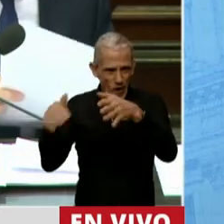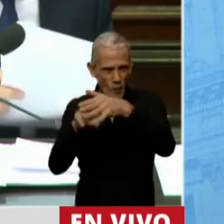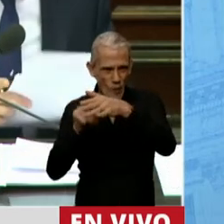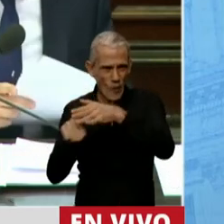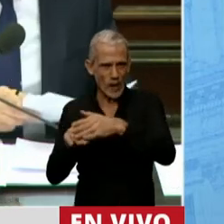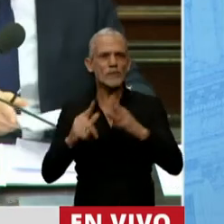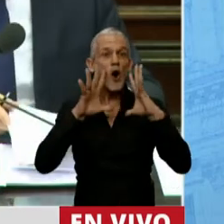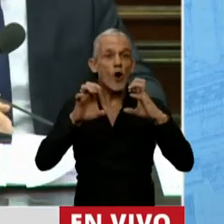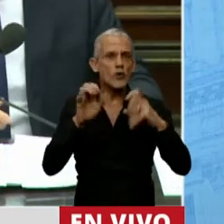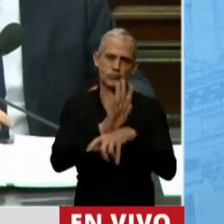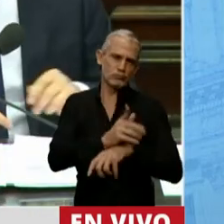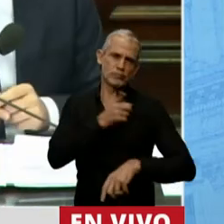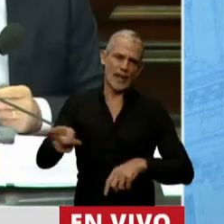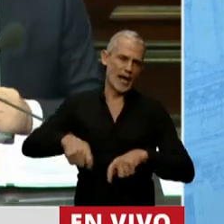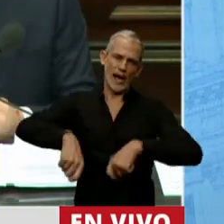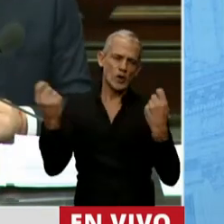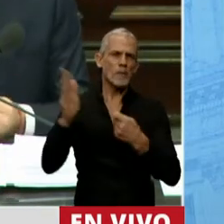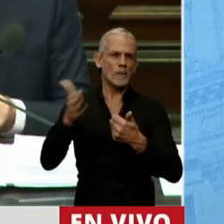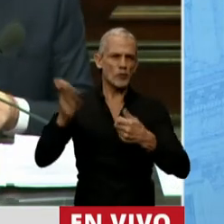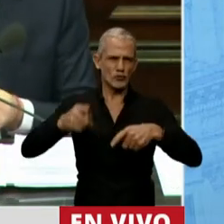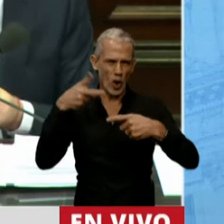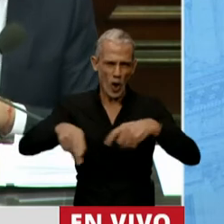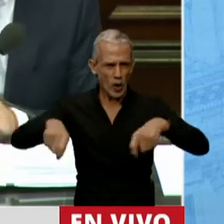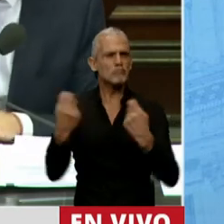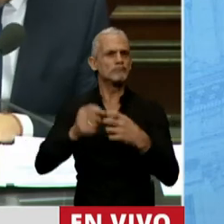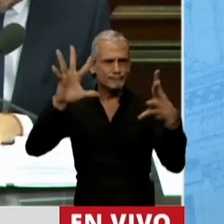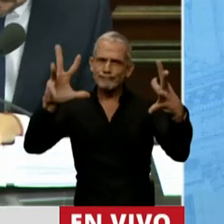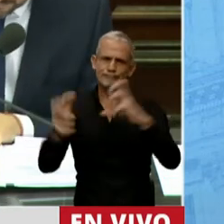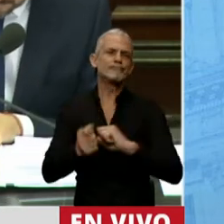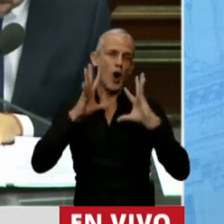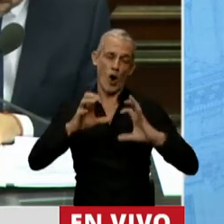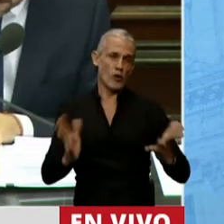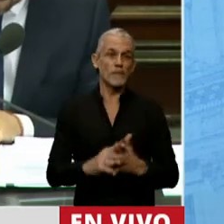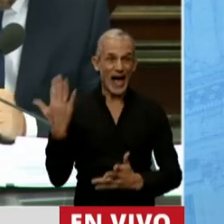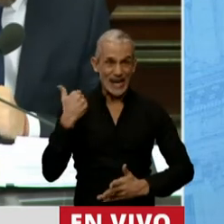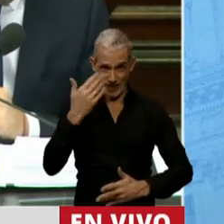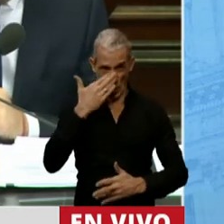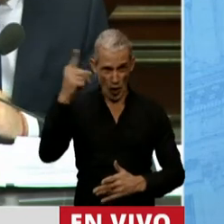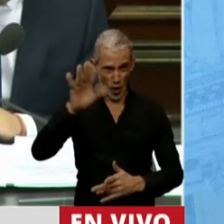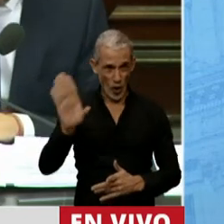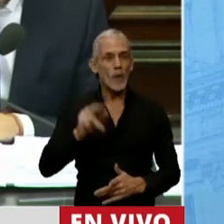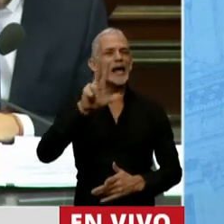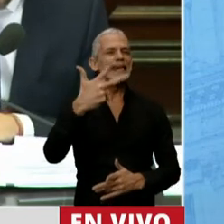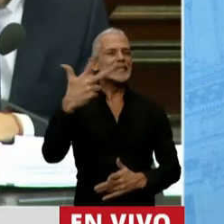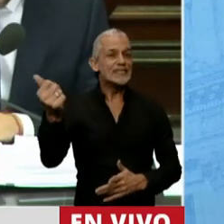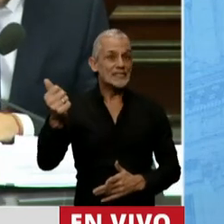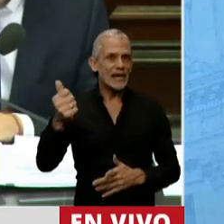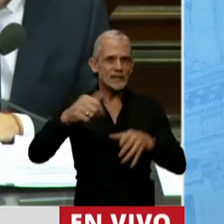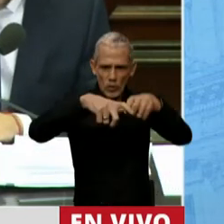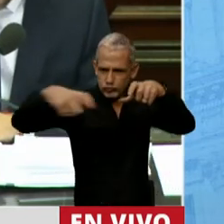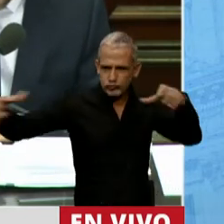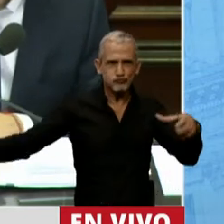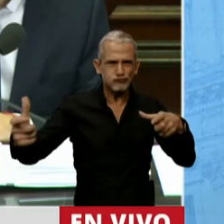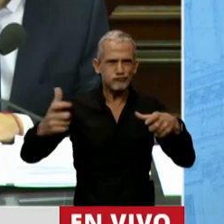El odio ataca, rompe la producción, destruye. Ayer nomás en Córdoba, 36 hilos bolsas se